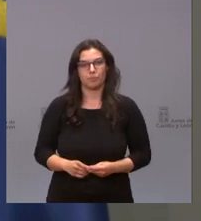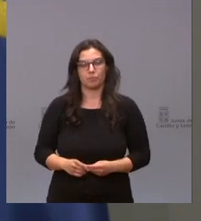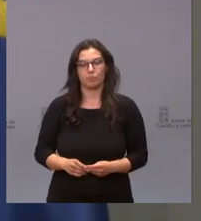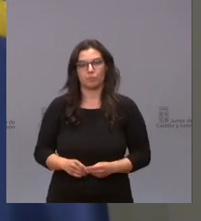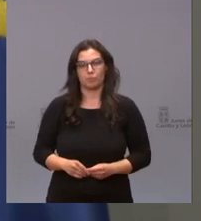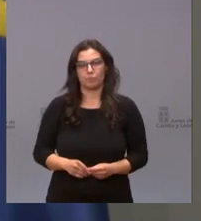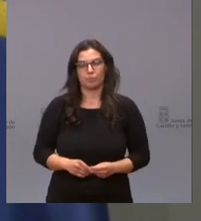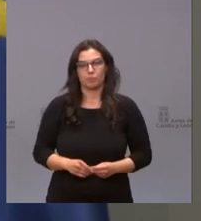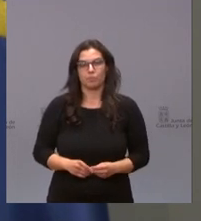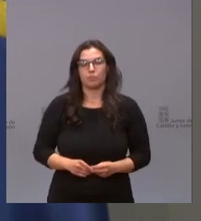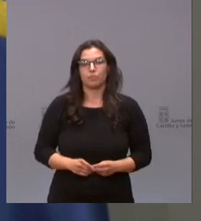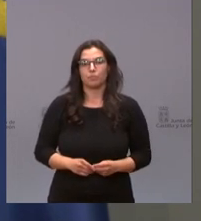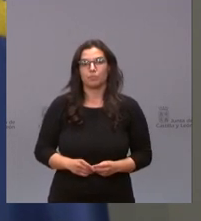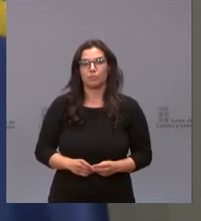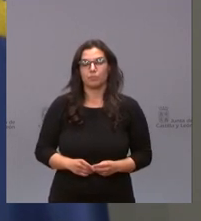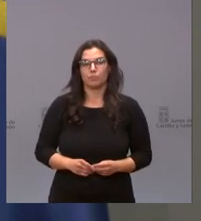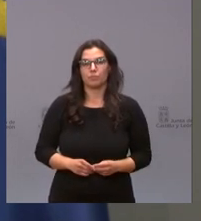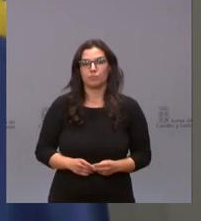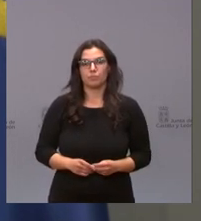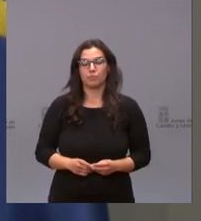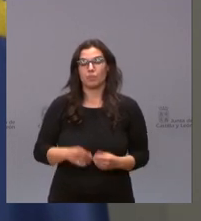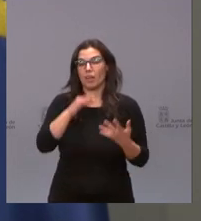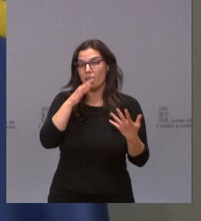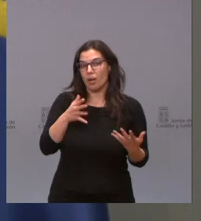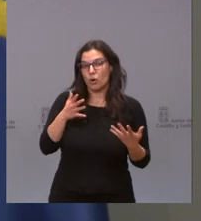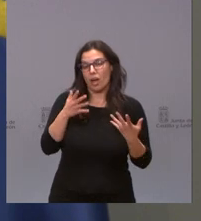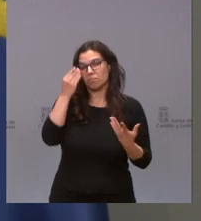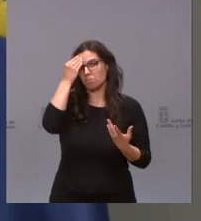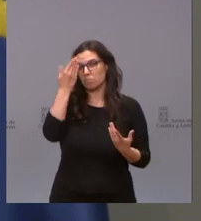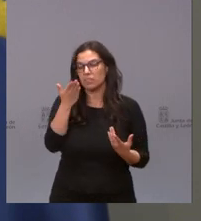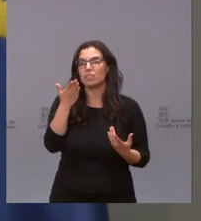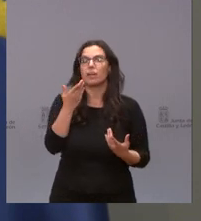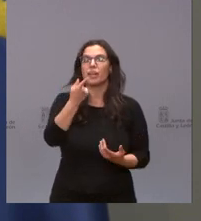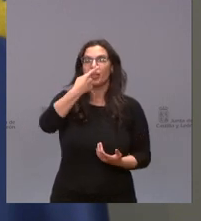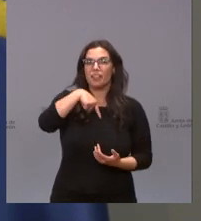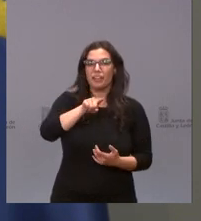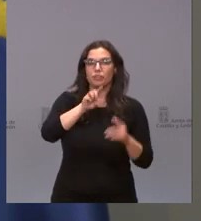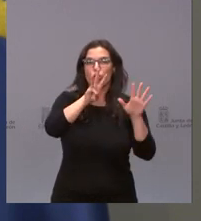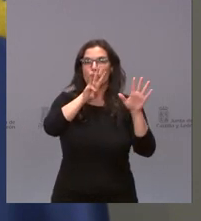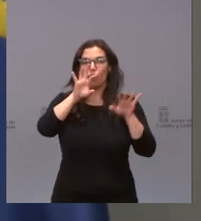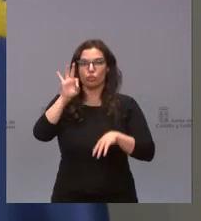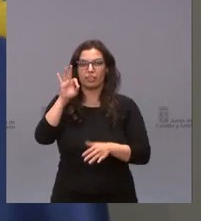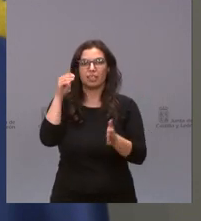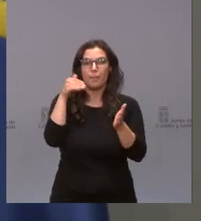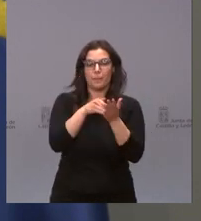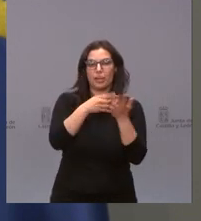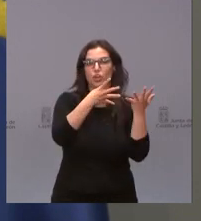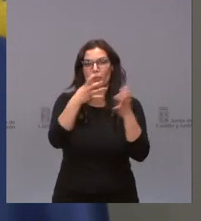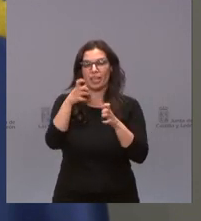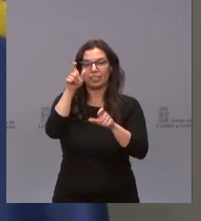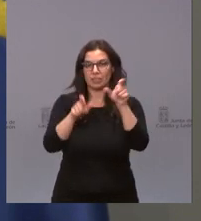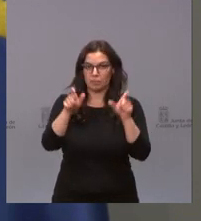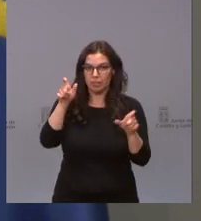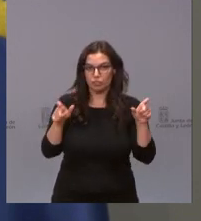Se calcula que en este momento hay 180.900 personas